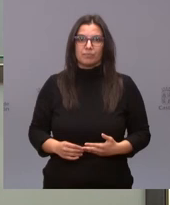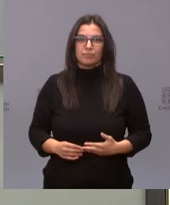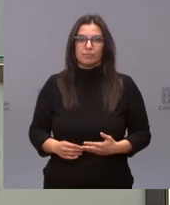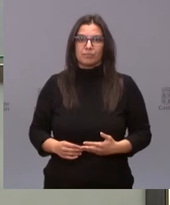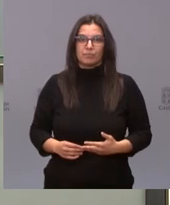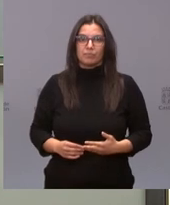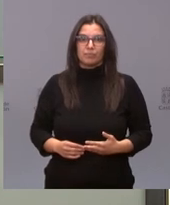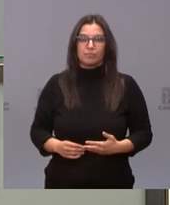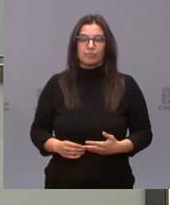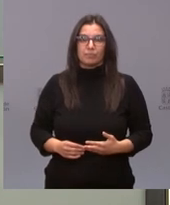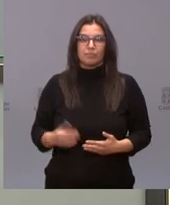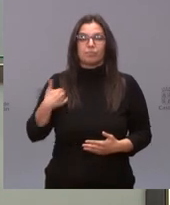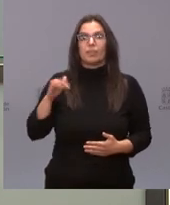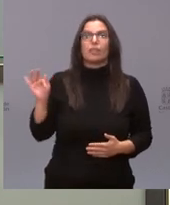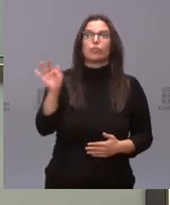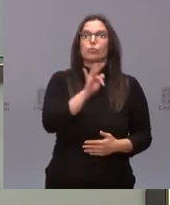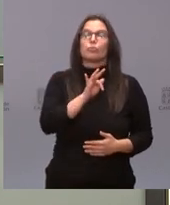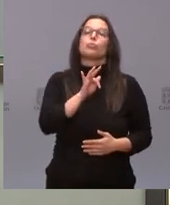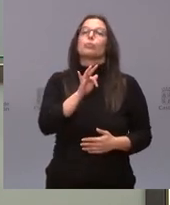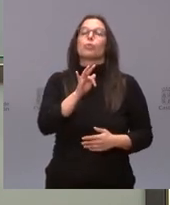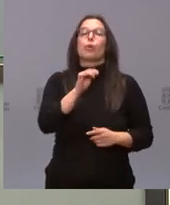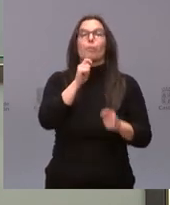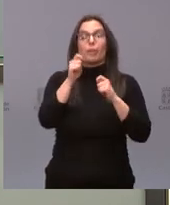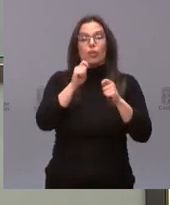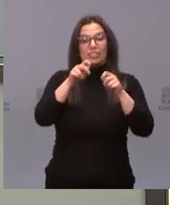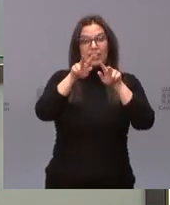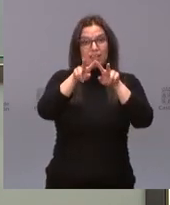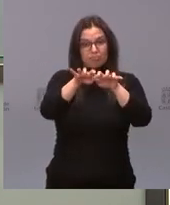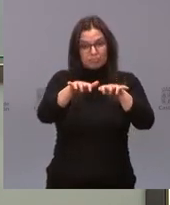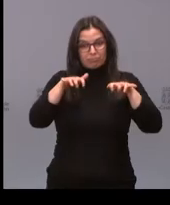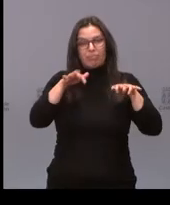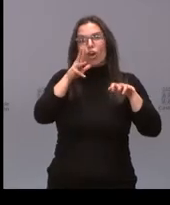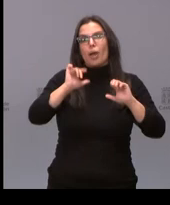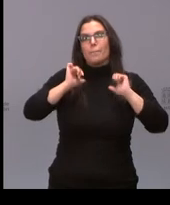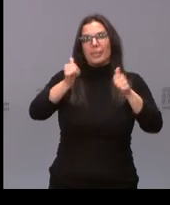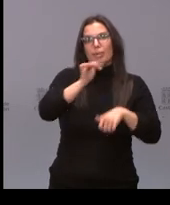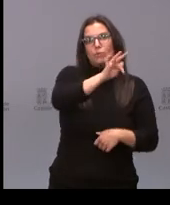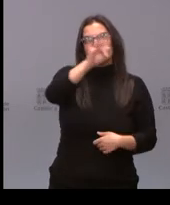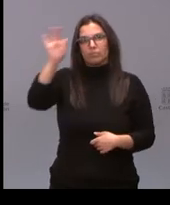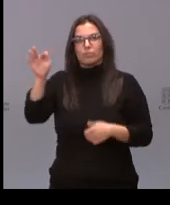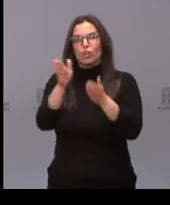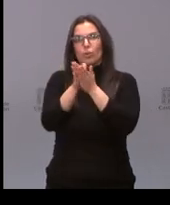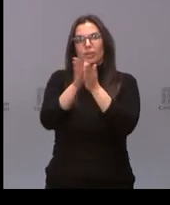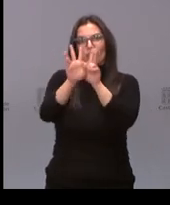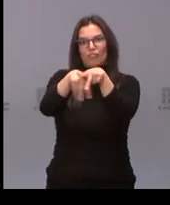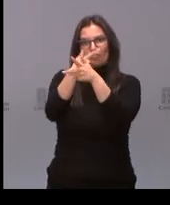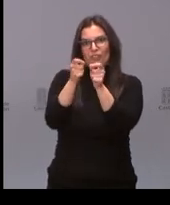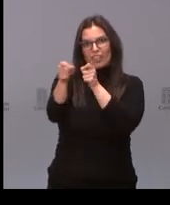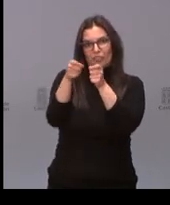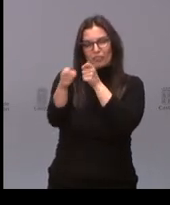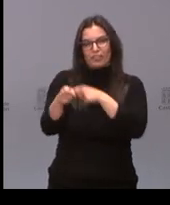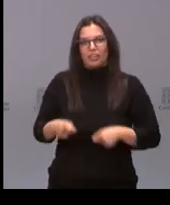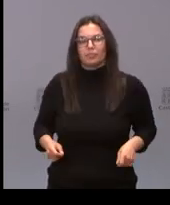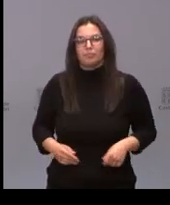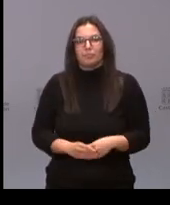Pues completado el turno de preguntas en la sala, vamos a abrir ahora otro con los compañeros que nos están siguiendo por videoconferencia.